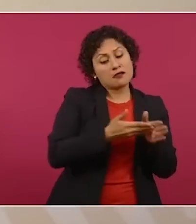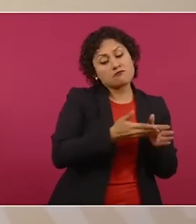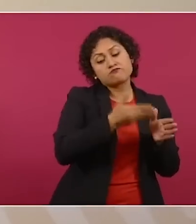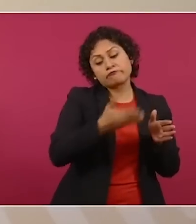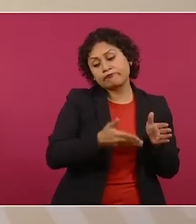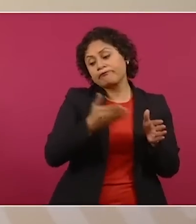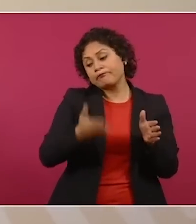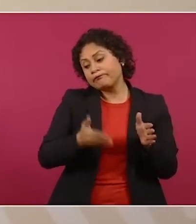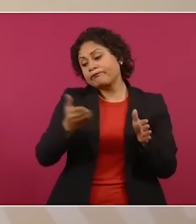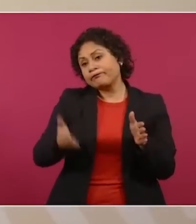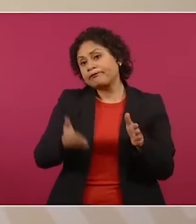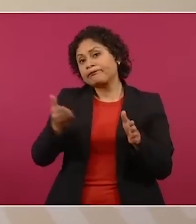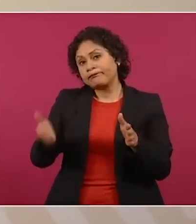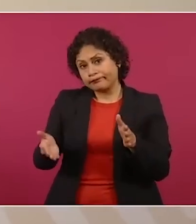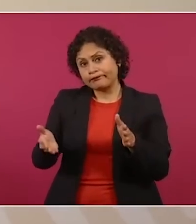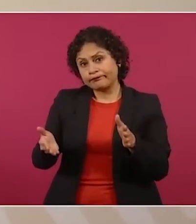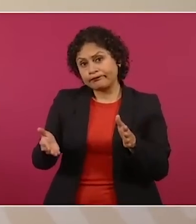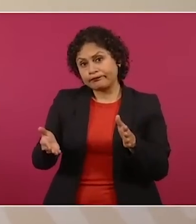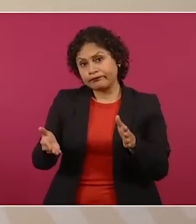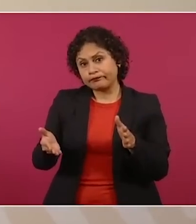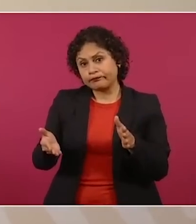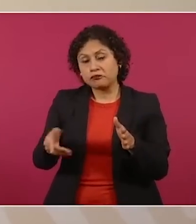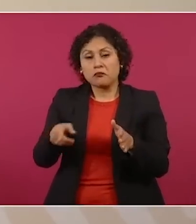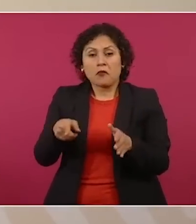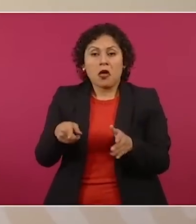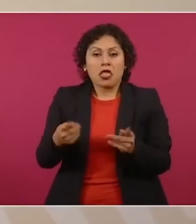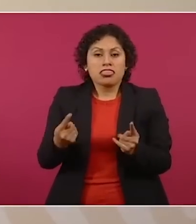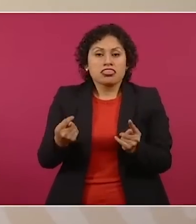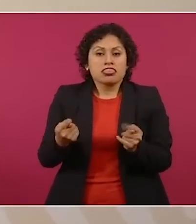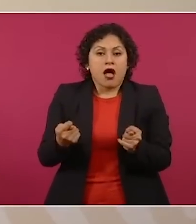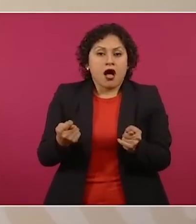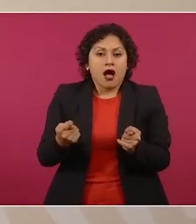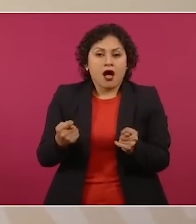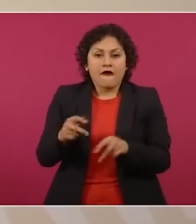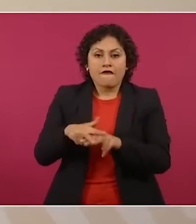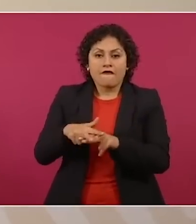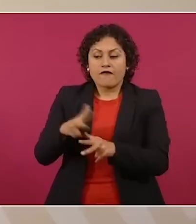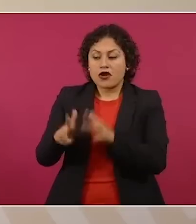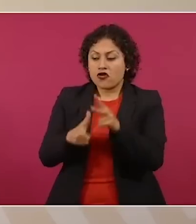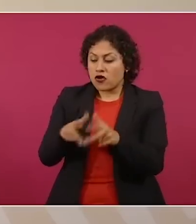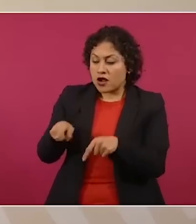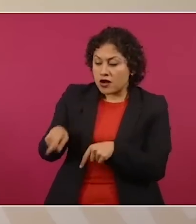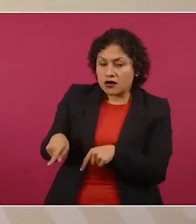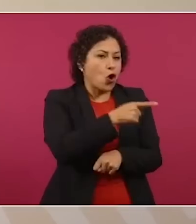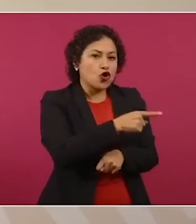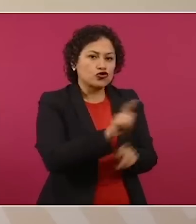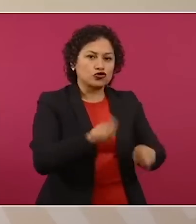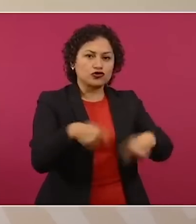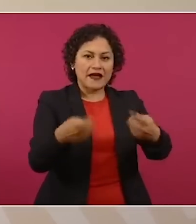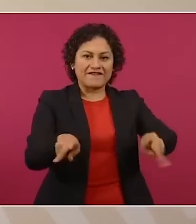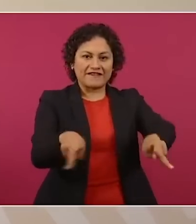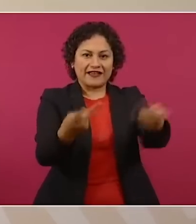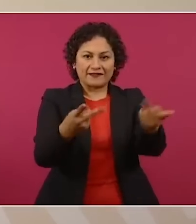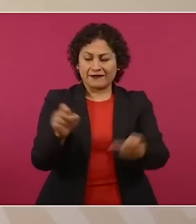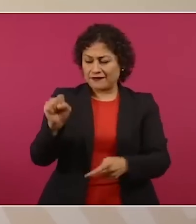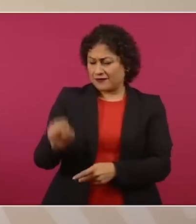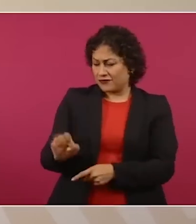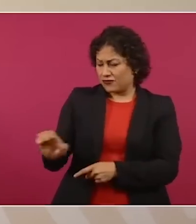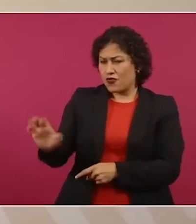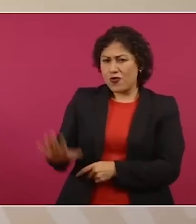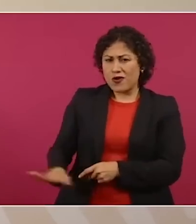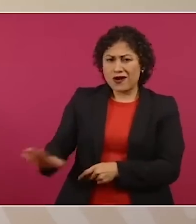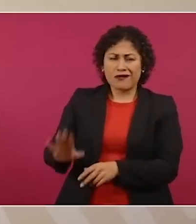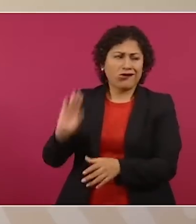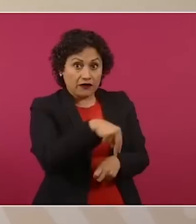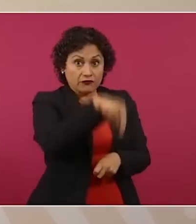entregar la concesión del ferrocarril del sureste ni la del Istmo, no les interesaba el sureste ni